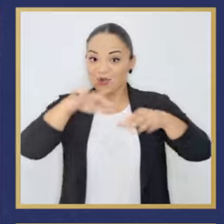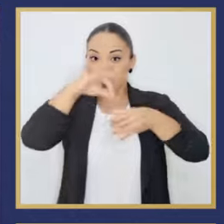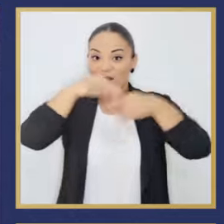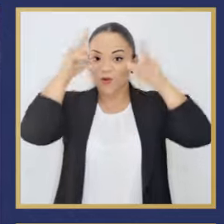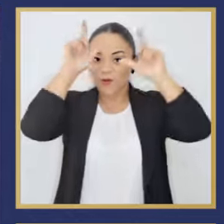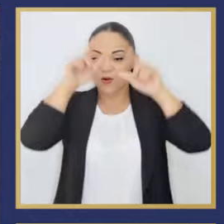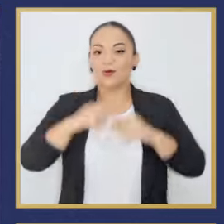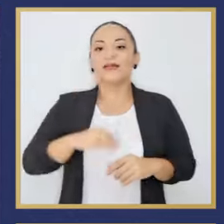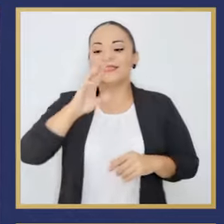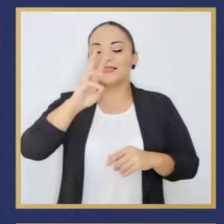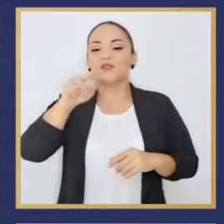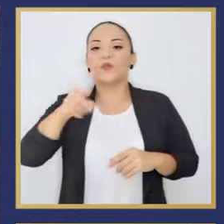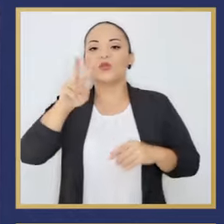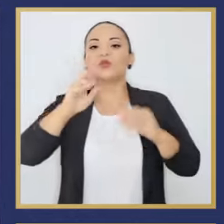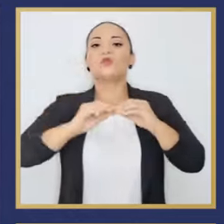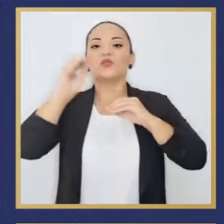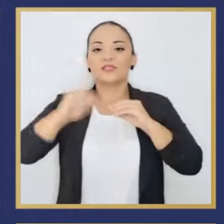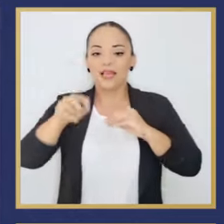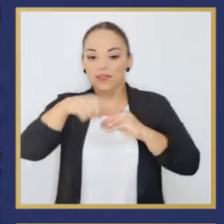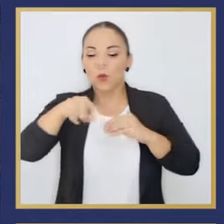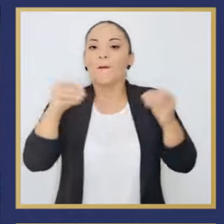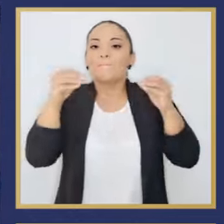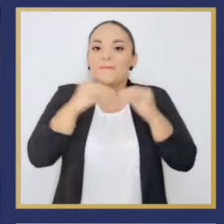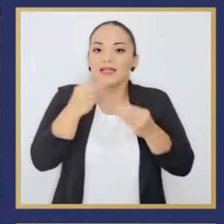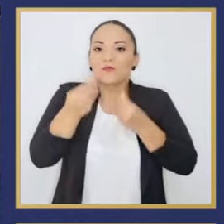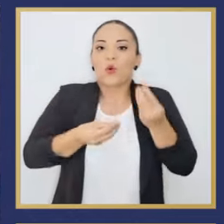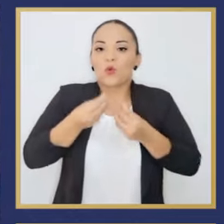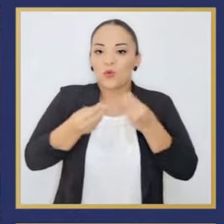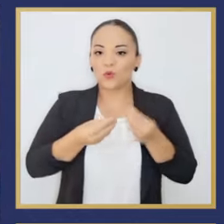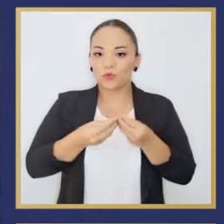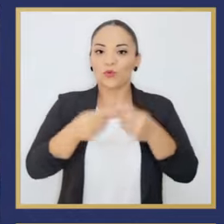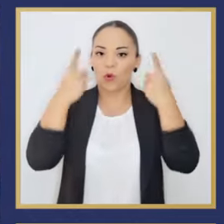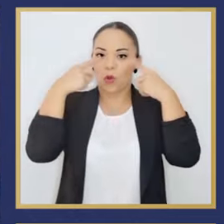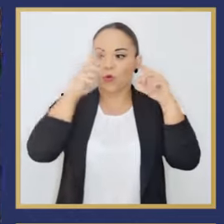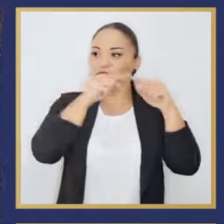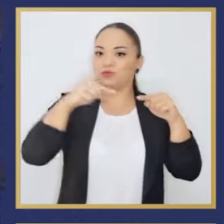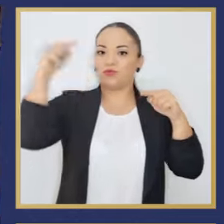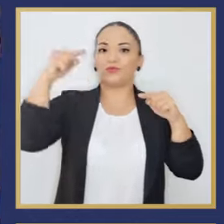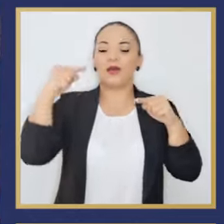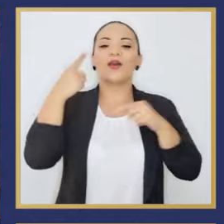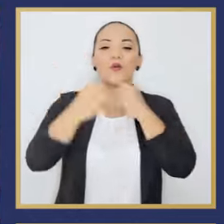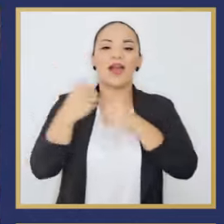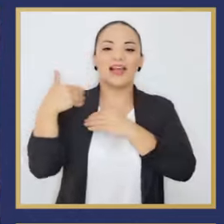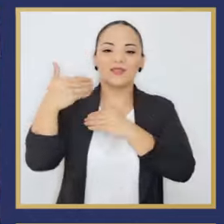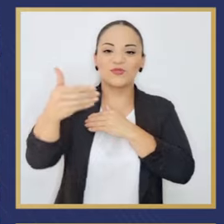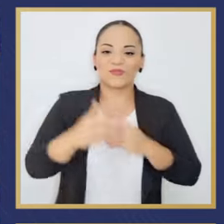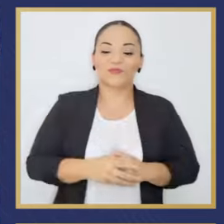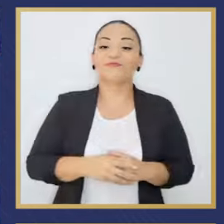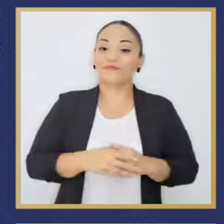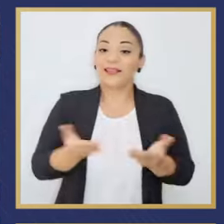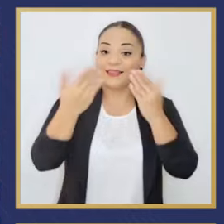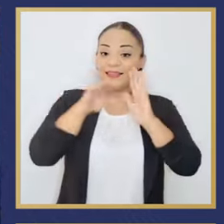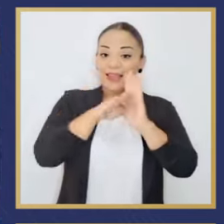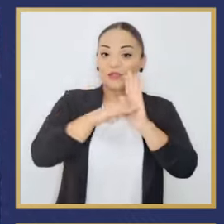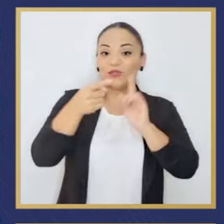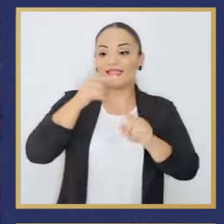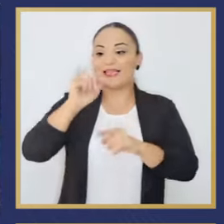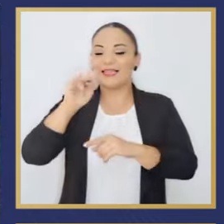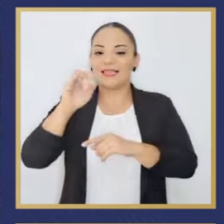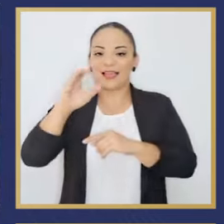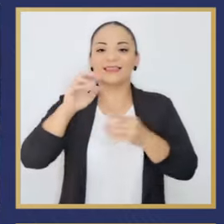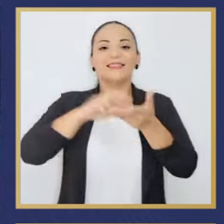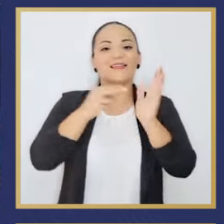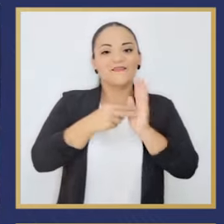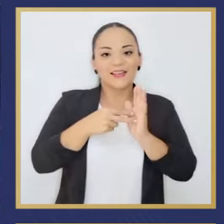fueron 6.2% más productivas en el último año. Según los datos del INEC,